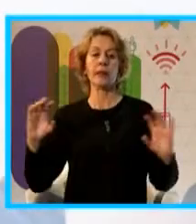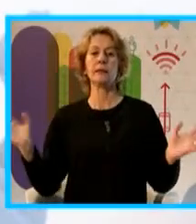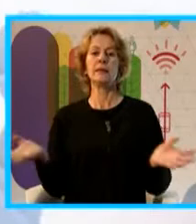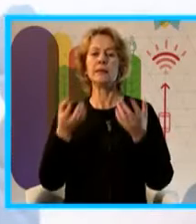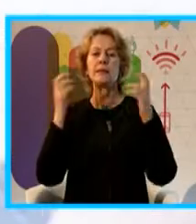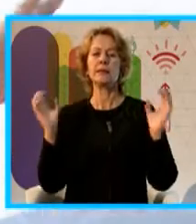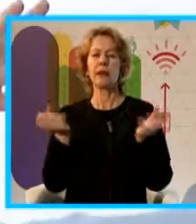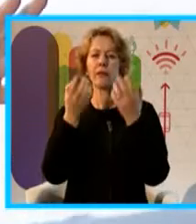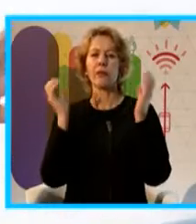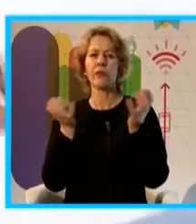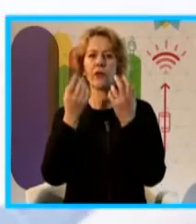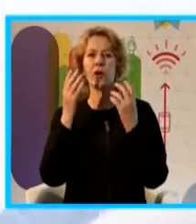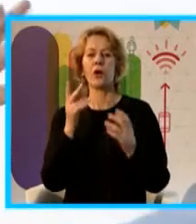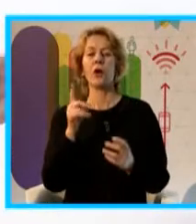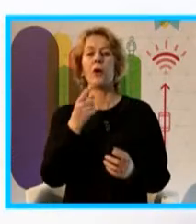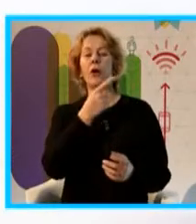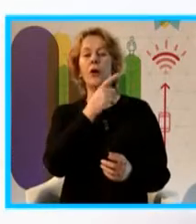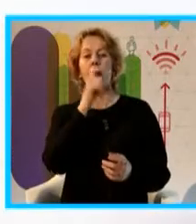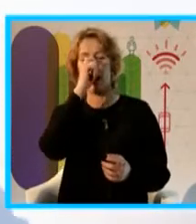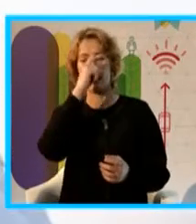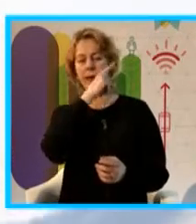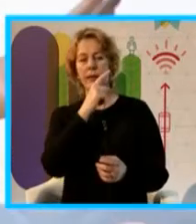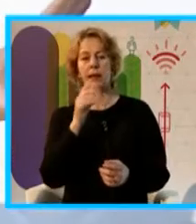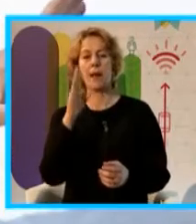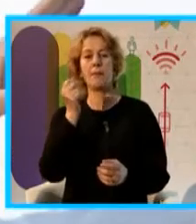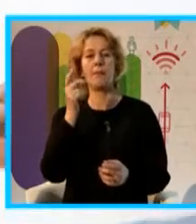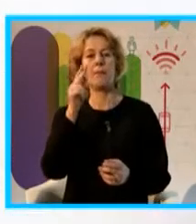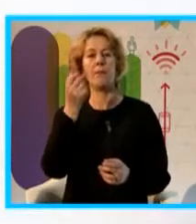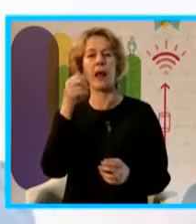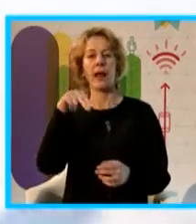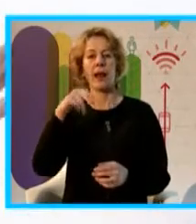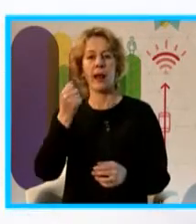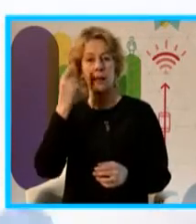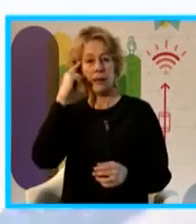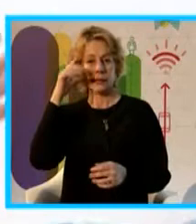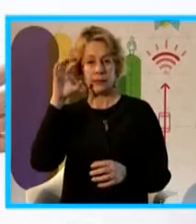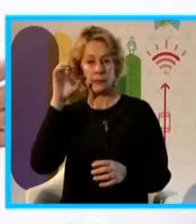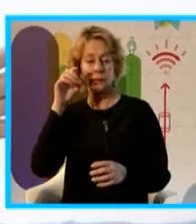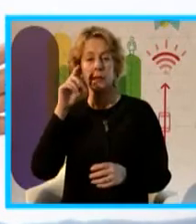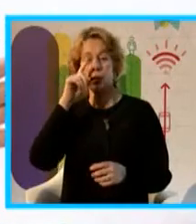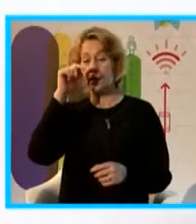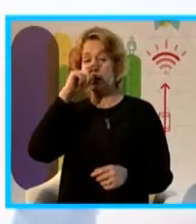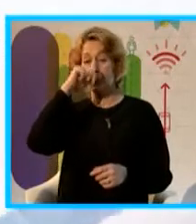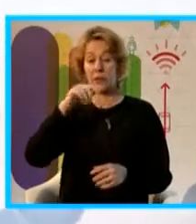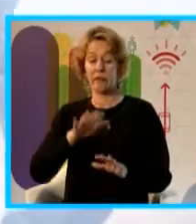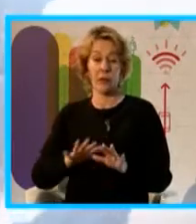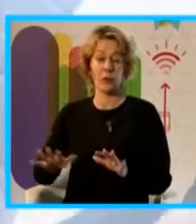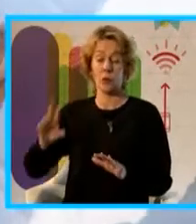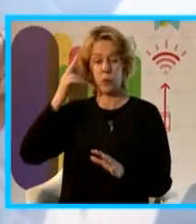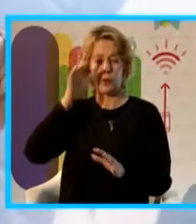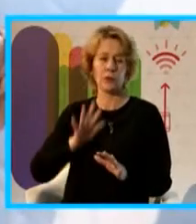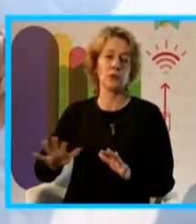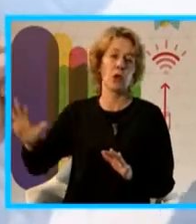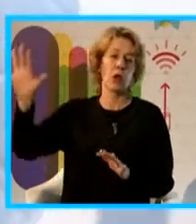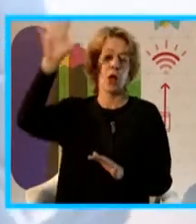que hubo en el delta del Paraná en Argentina que tuvieron todo el territorio nacional durante tres días llenos de humo. Y ahí todos a